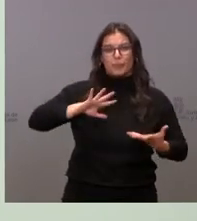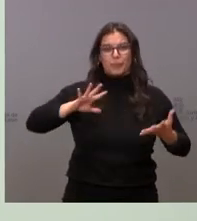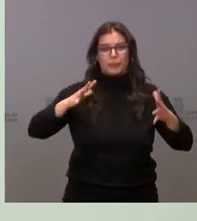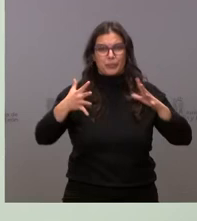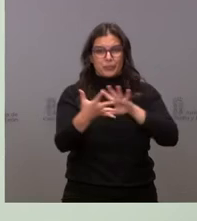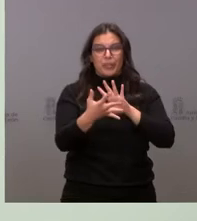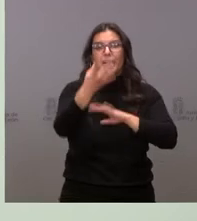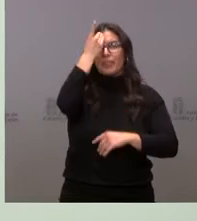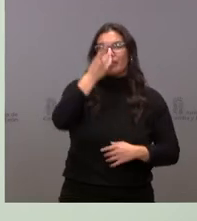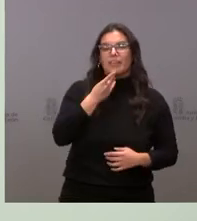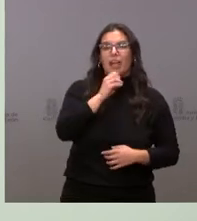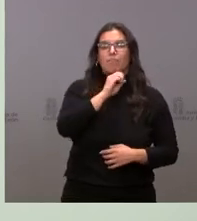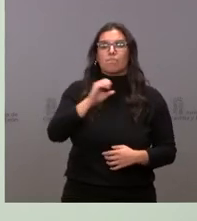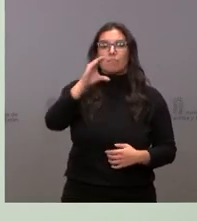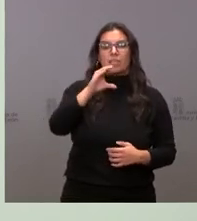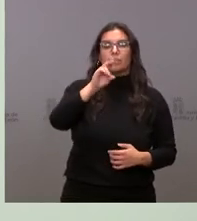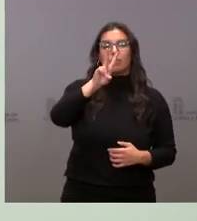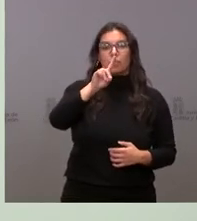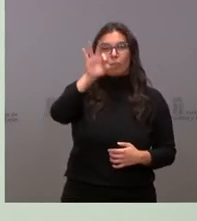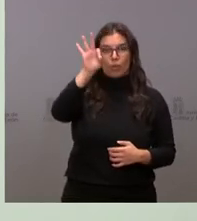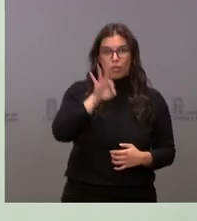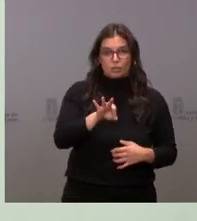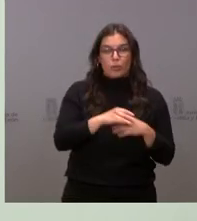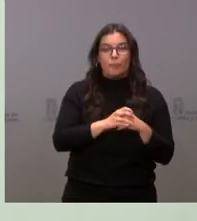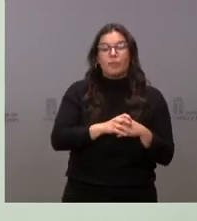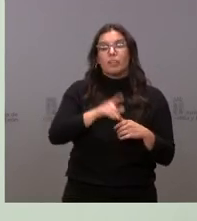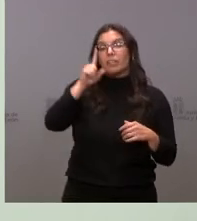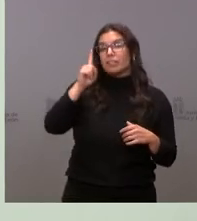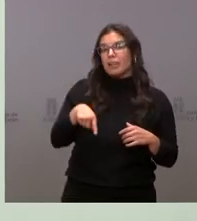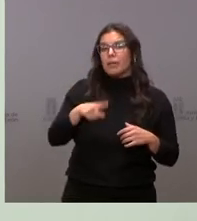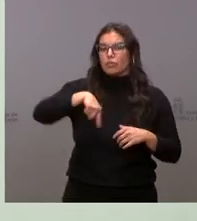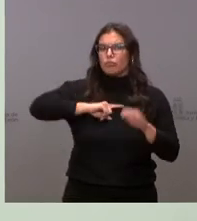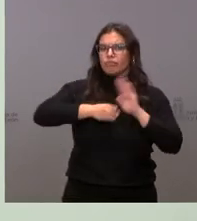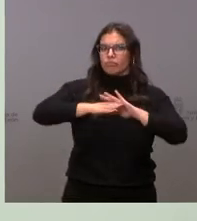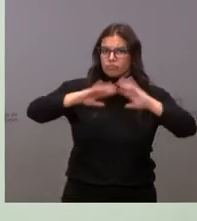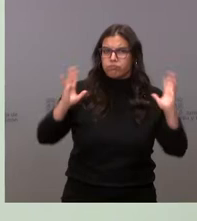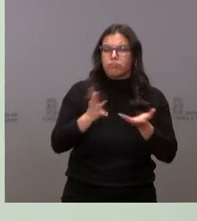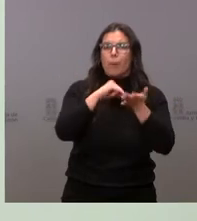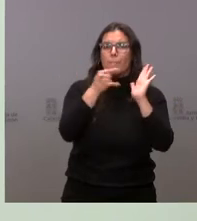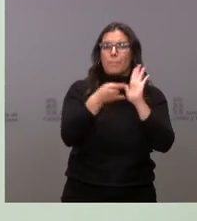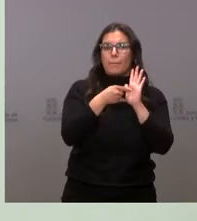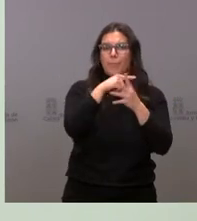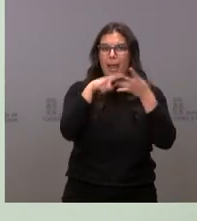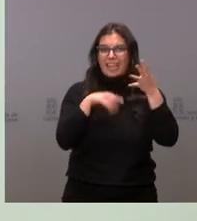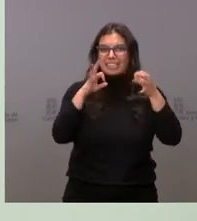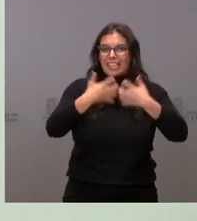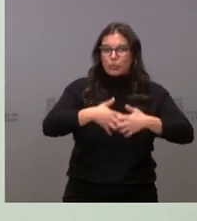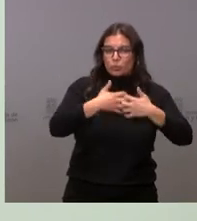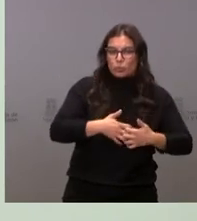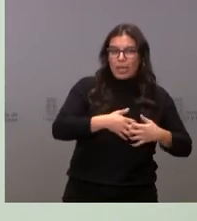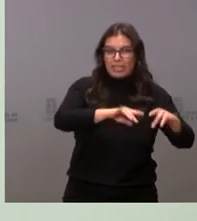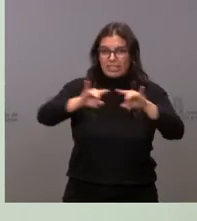incremento del 21%. Vamos a seguir impulsando los planes industriales y